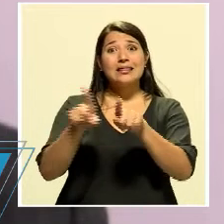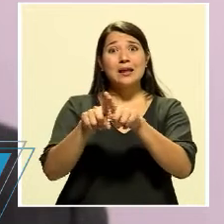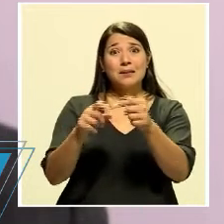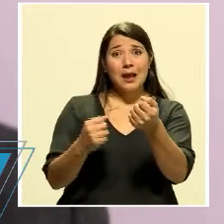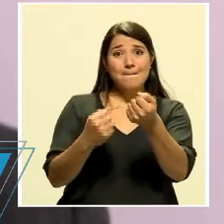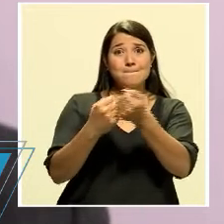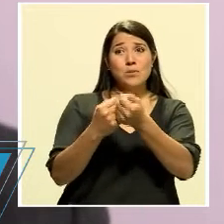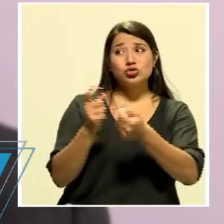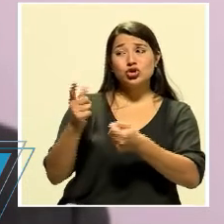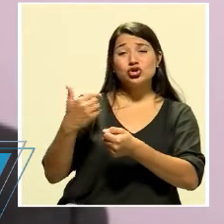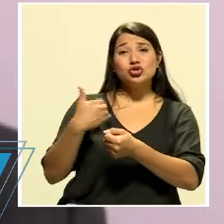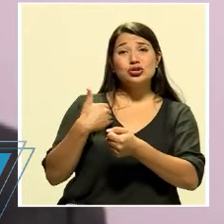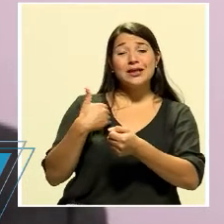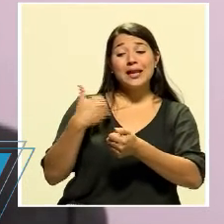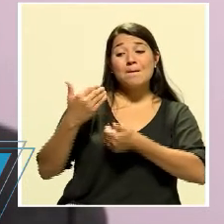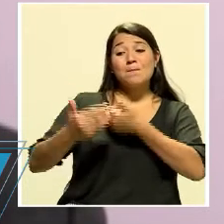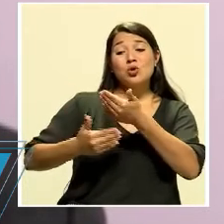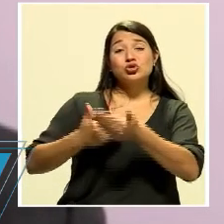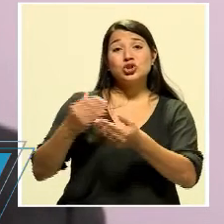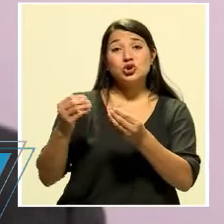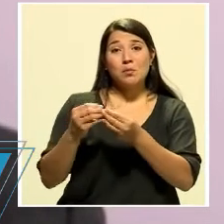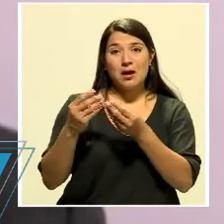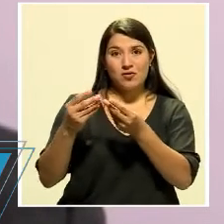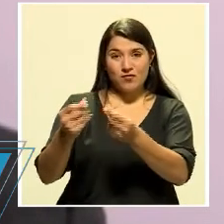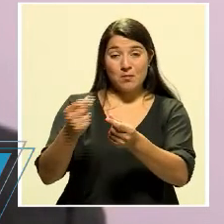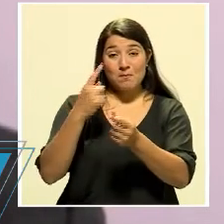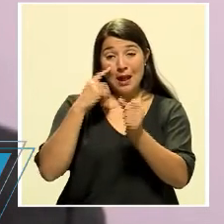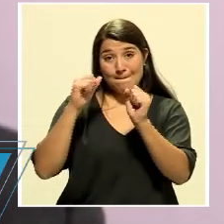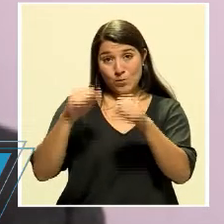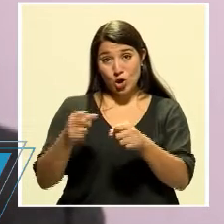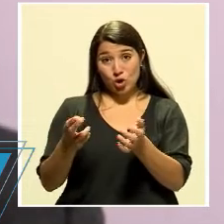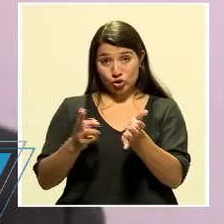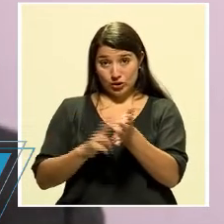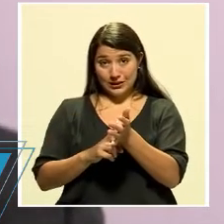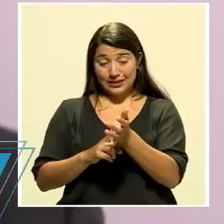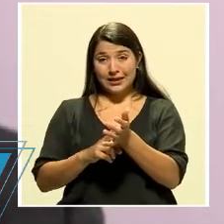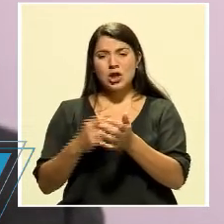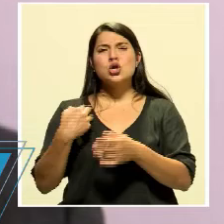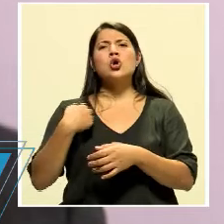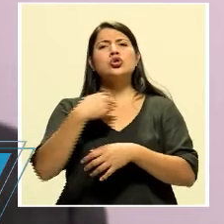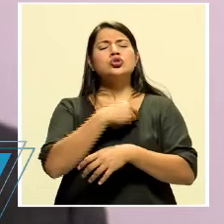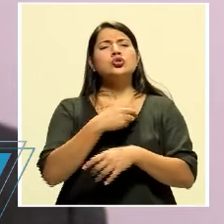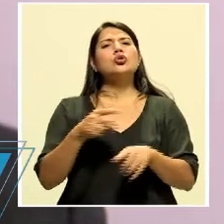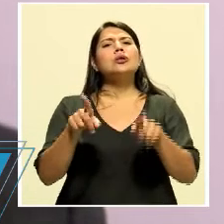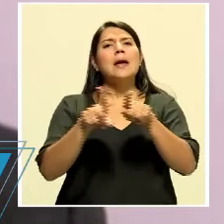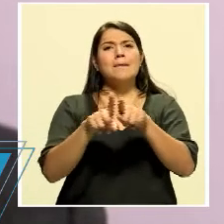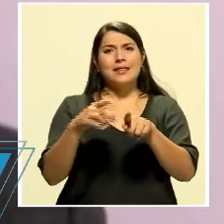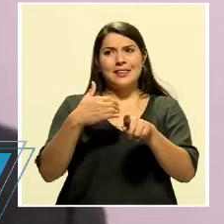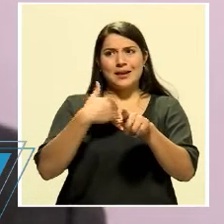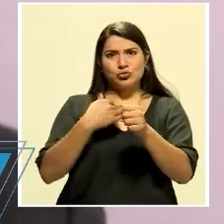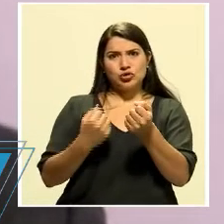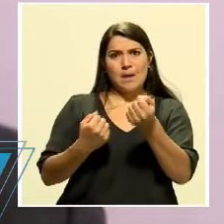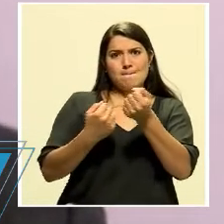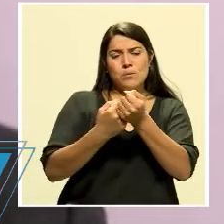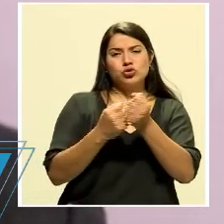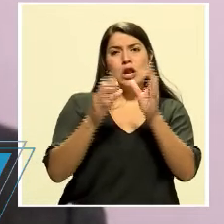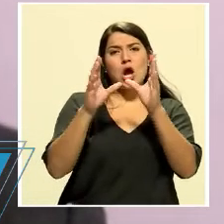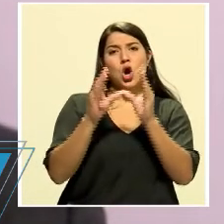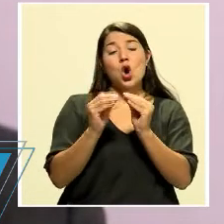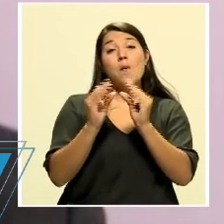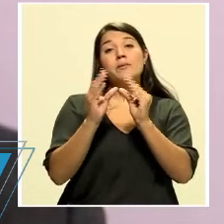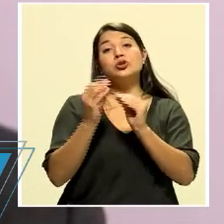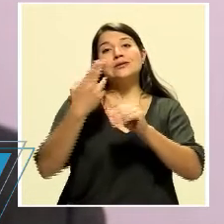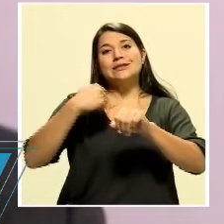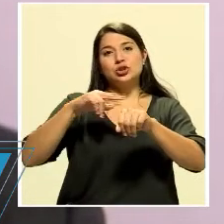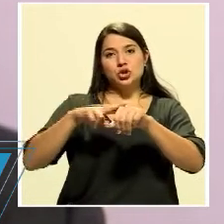contratación dentro de lo que es la contratación formal directamente, porque nosotros también hemos contado con apoyo de la misma Comisión Nacional de Emergencias, que obviamente en